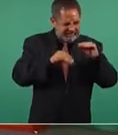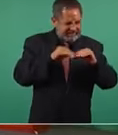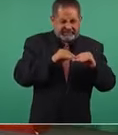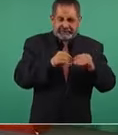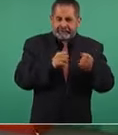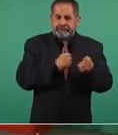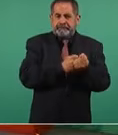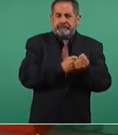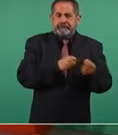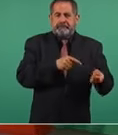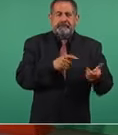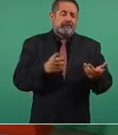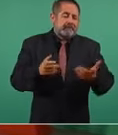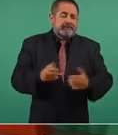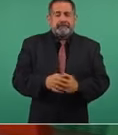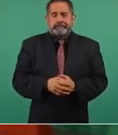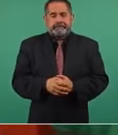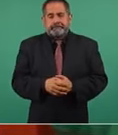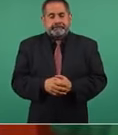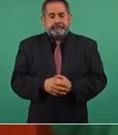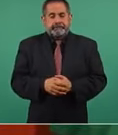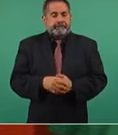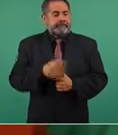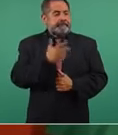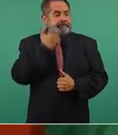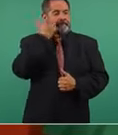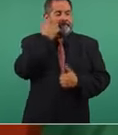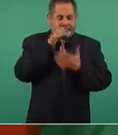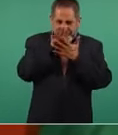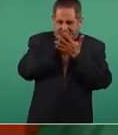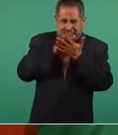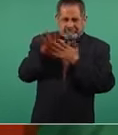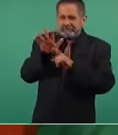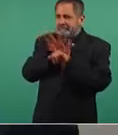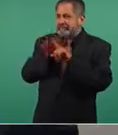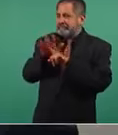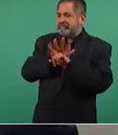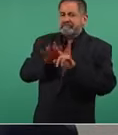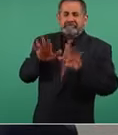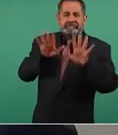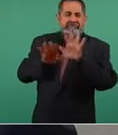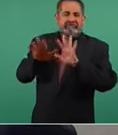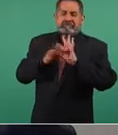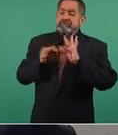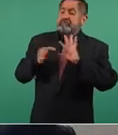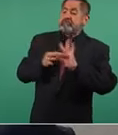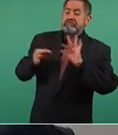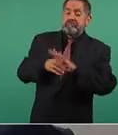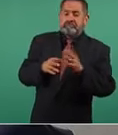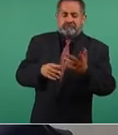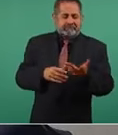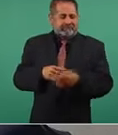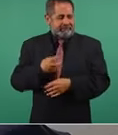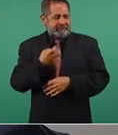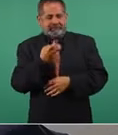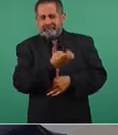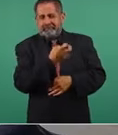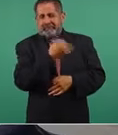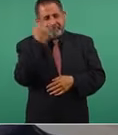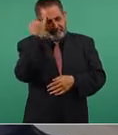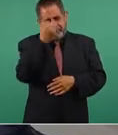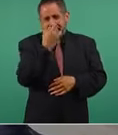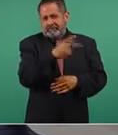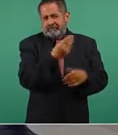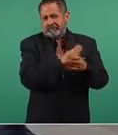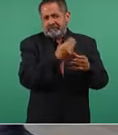con la manipulación esa actitud conservadora